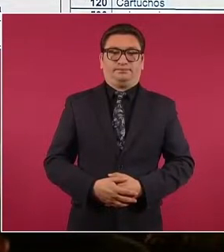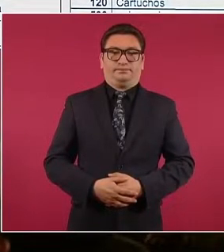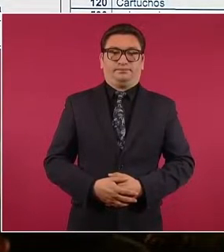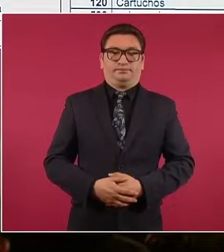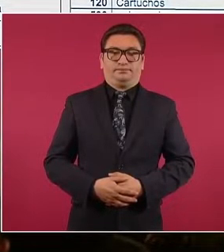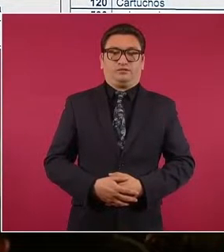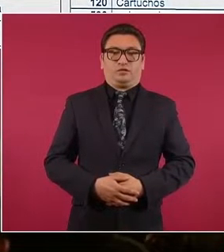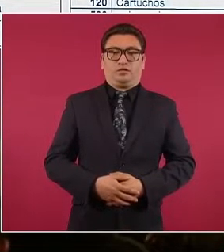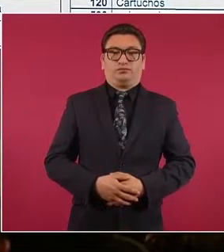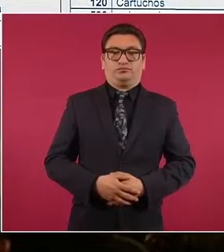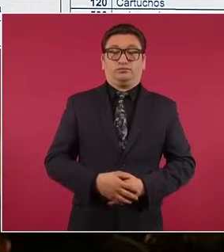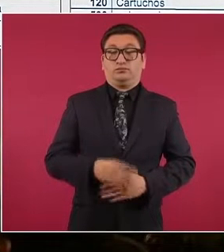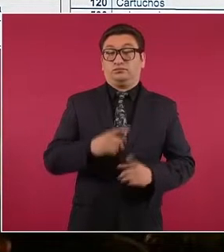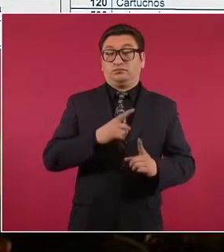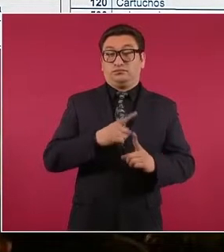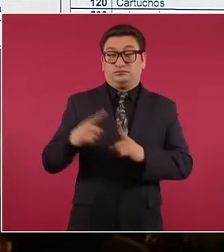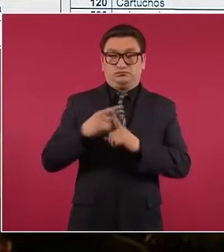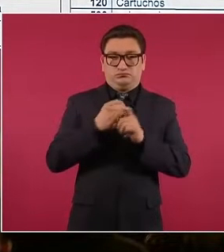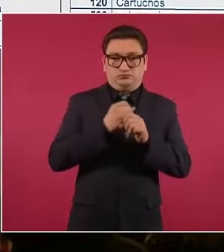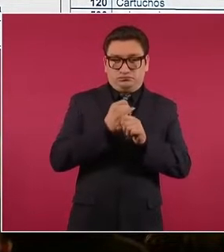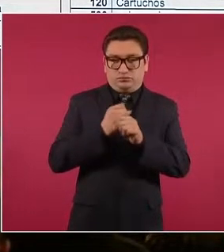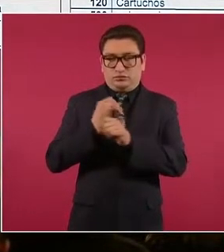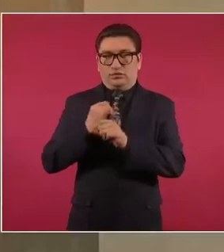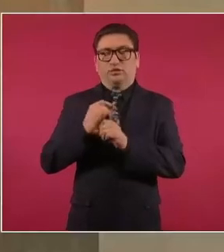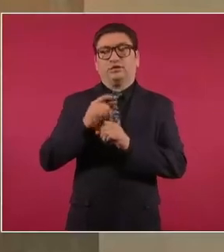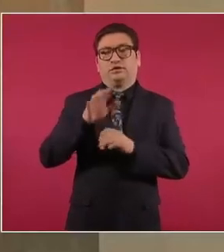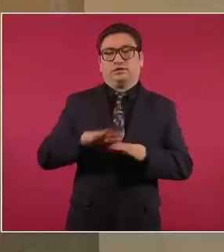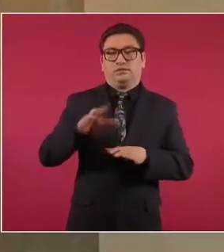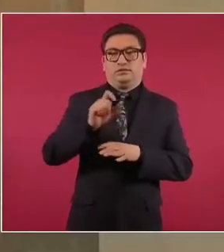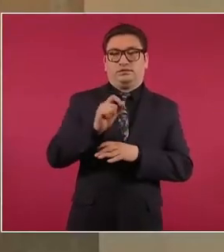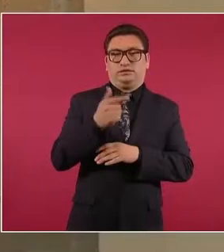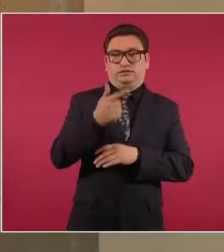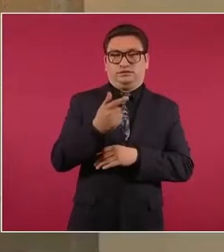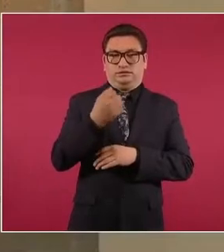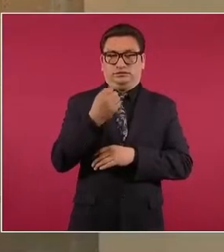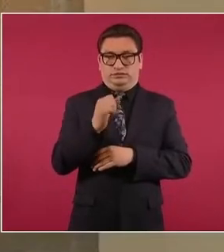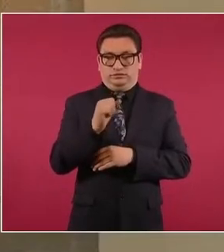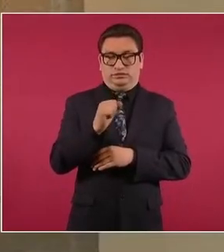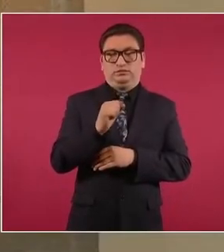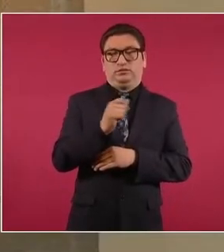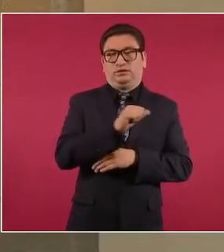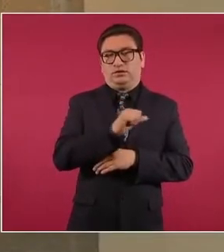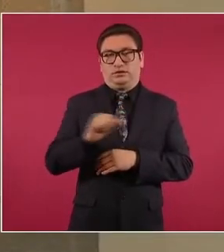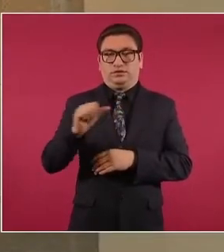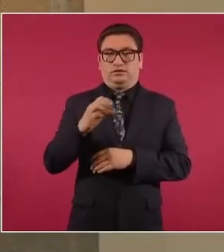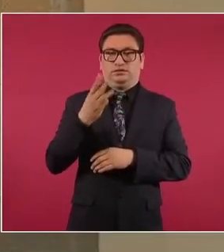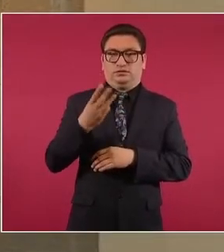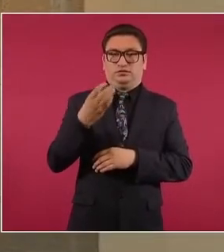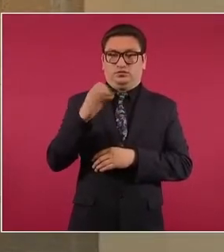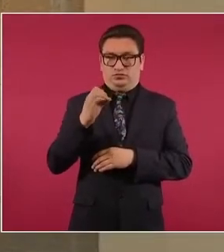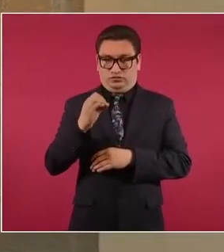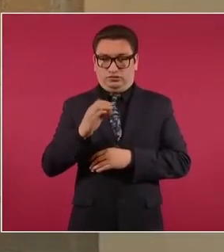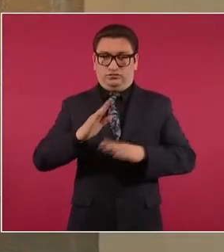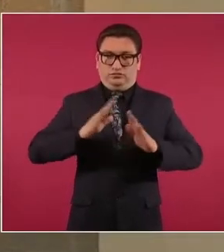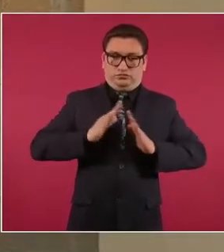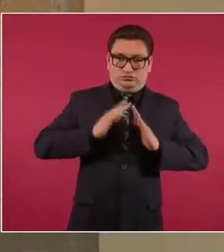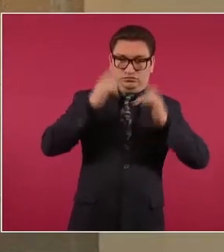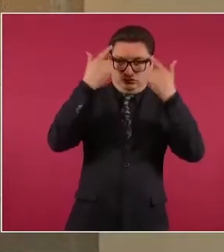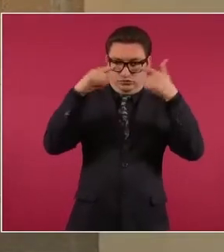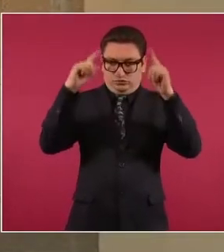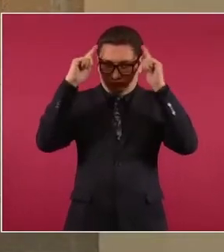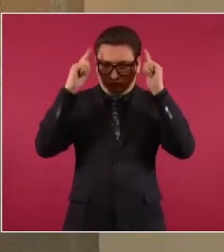En diferentes operativos llevados a cabo entre el 27 de septiembre y el 3 de octubre, la Sedena y la Guardia Nacional